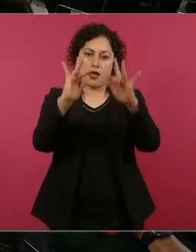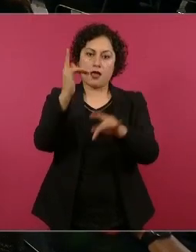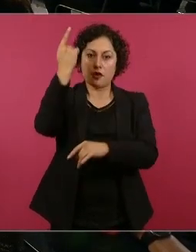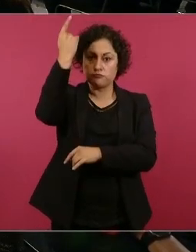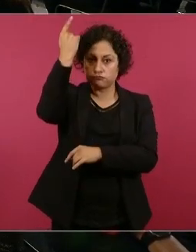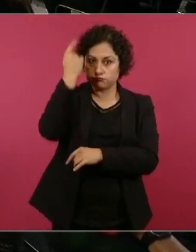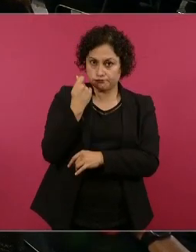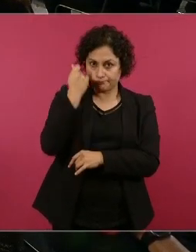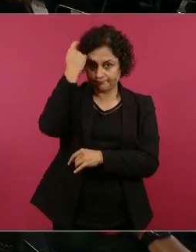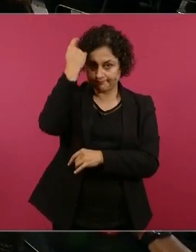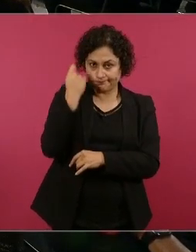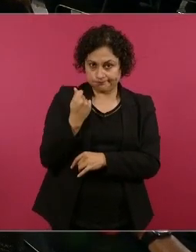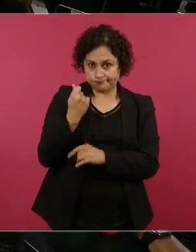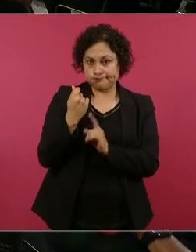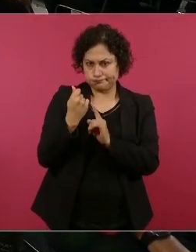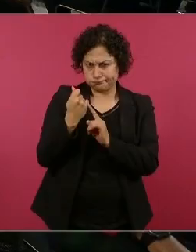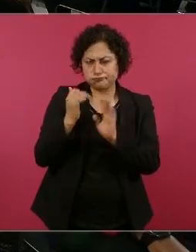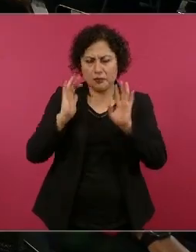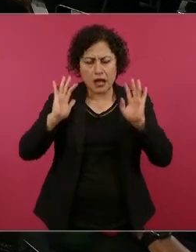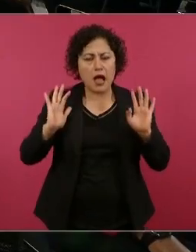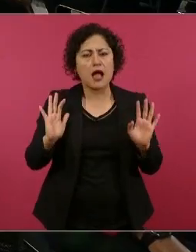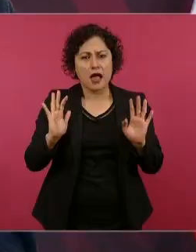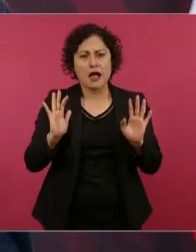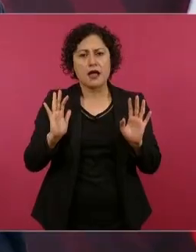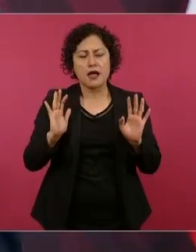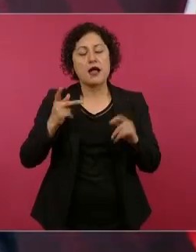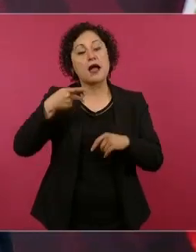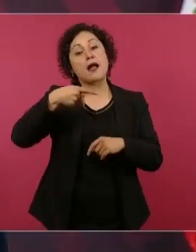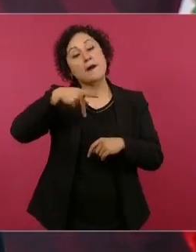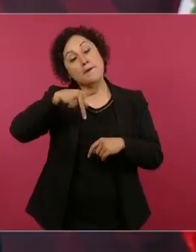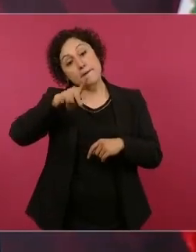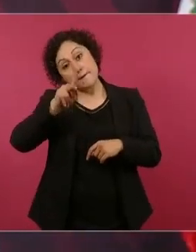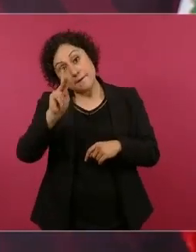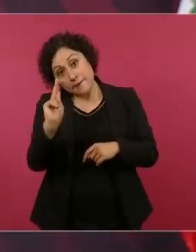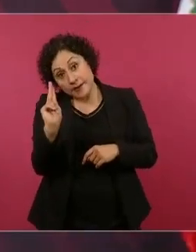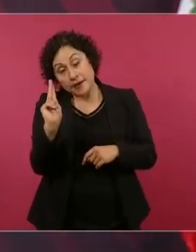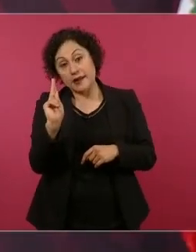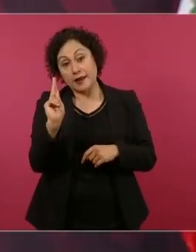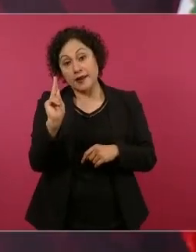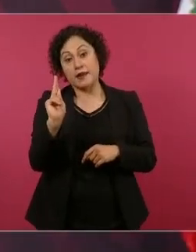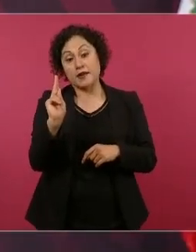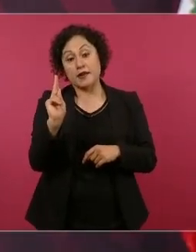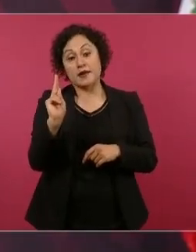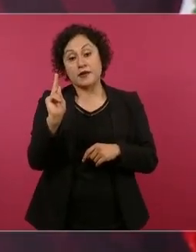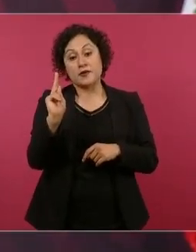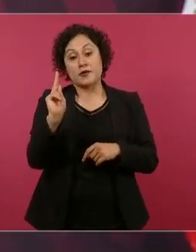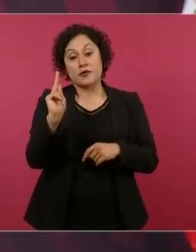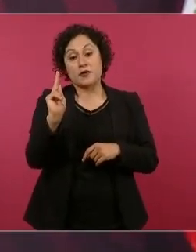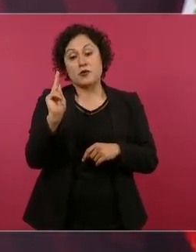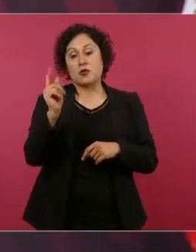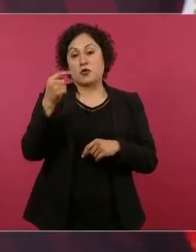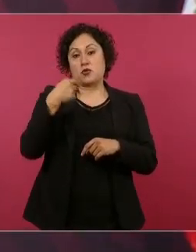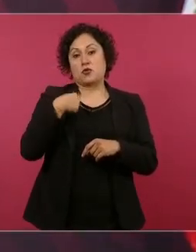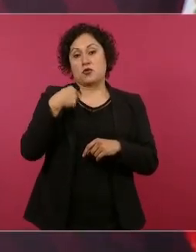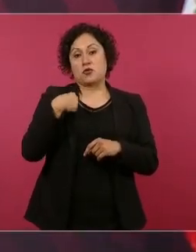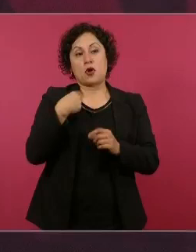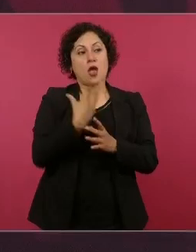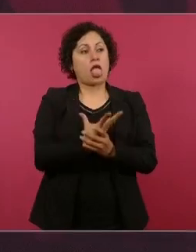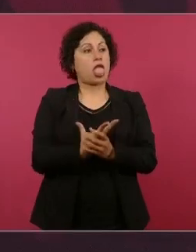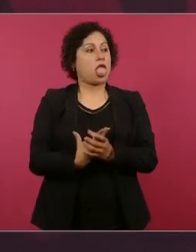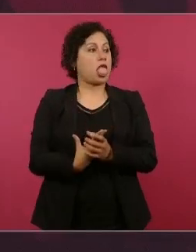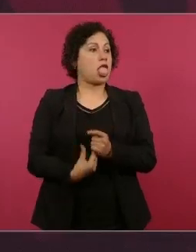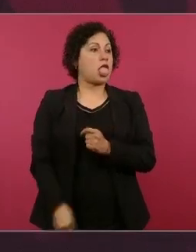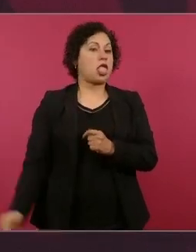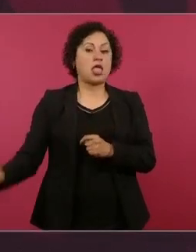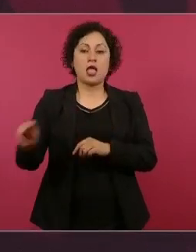Y otra cosa es que me desaparezca o que